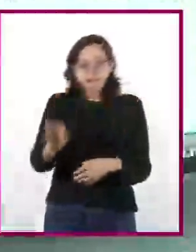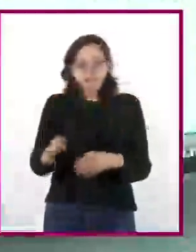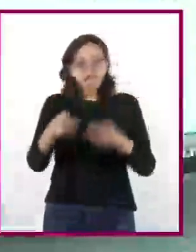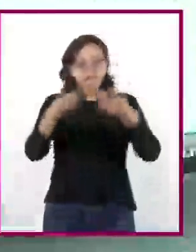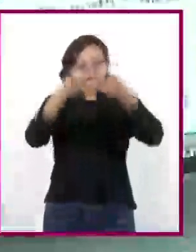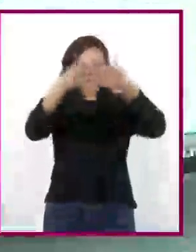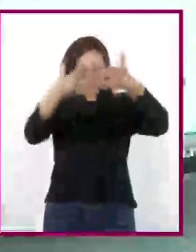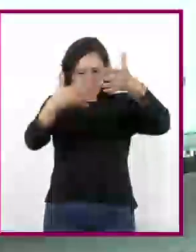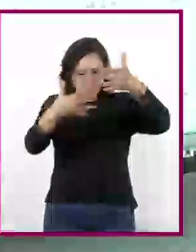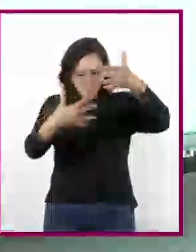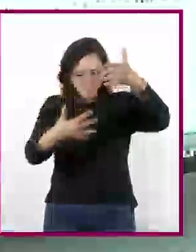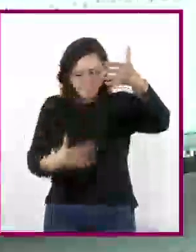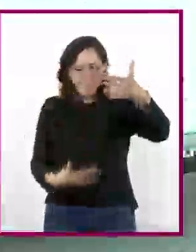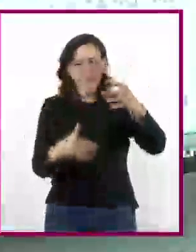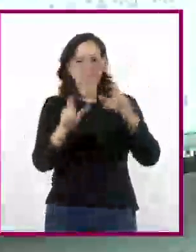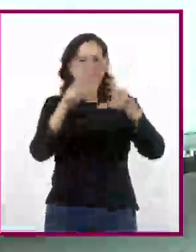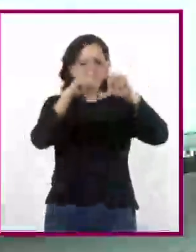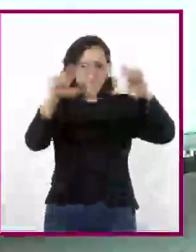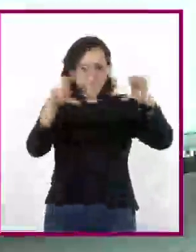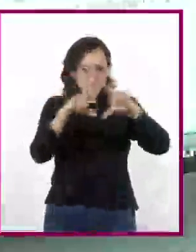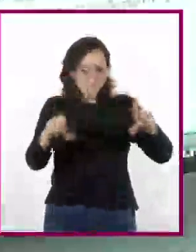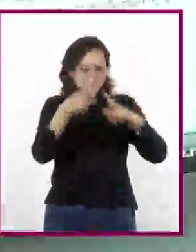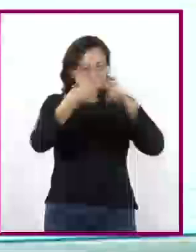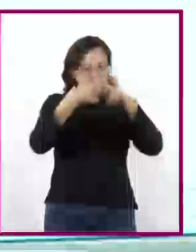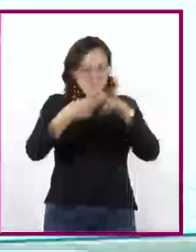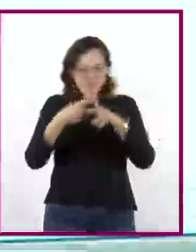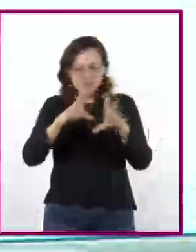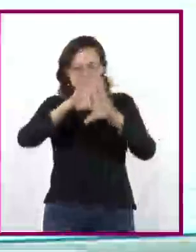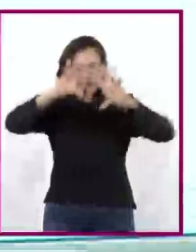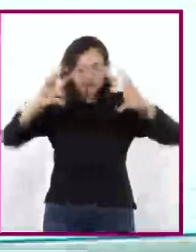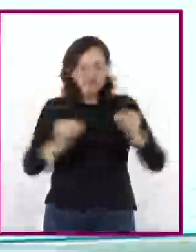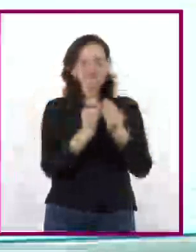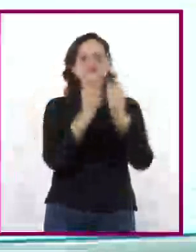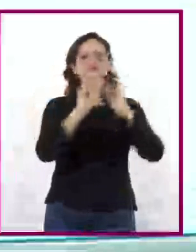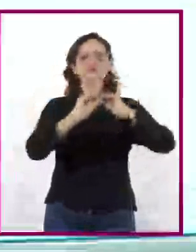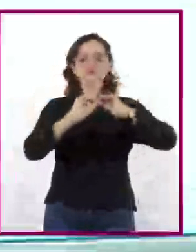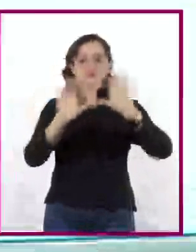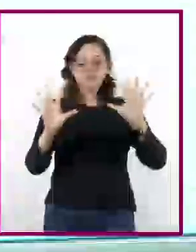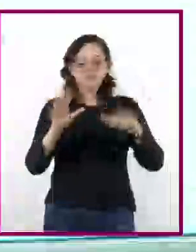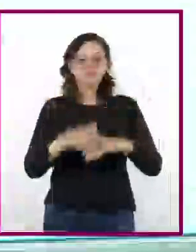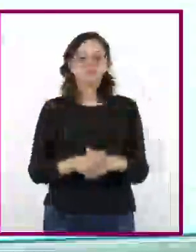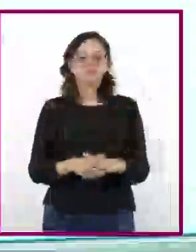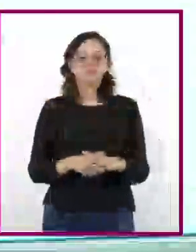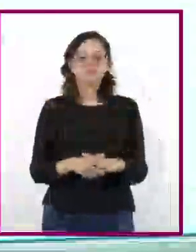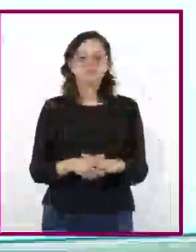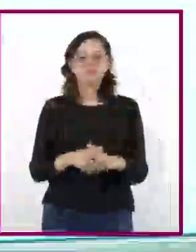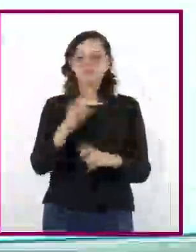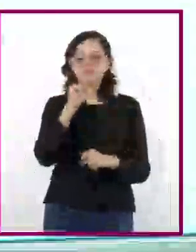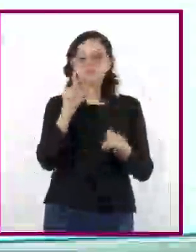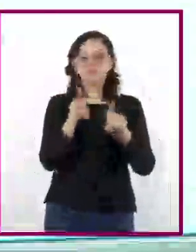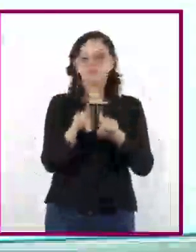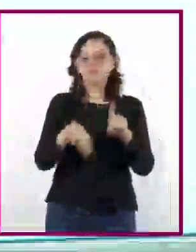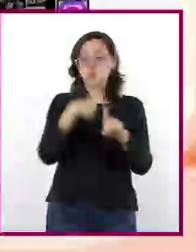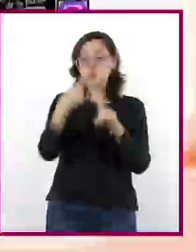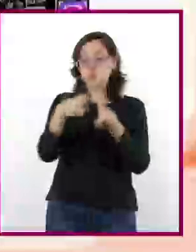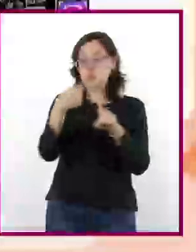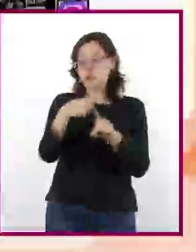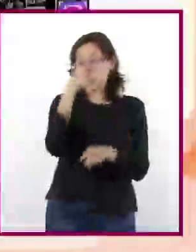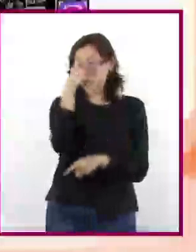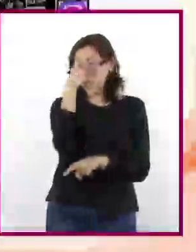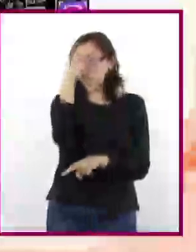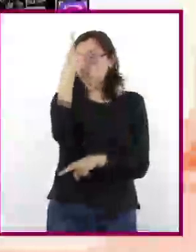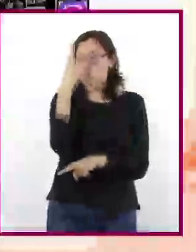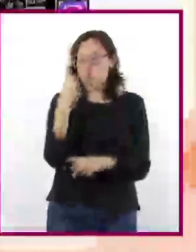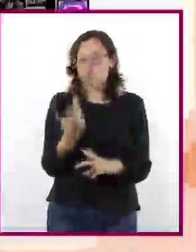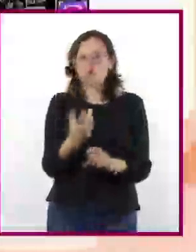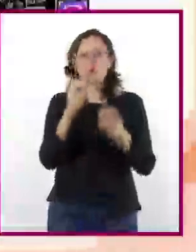clara y lógica de textos y gráficos. Revisar que la información tenga un autor experto en el tema. O